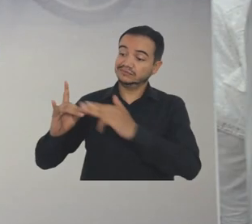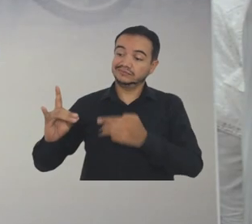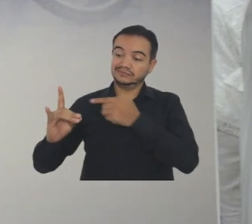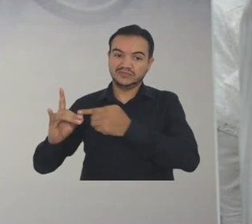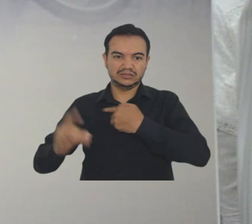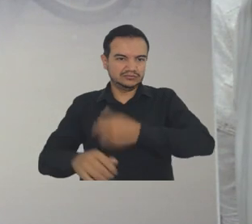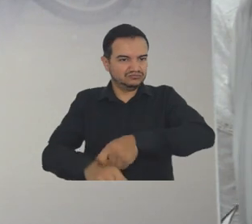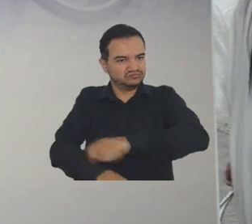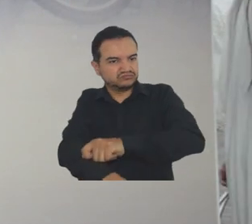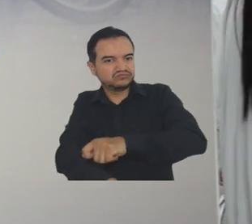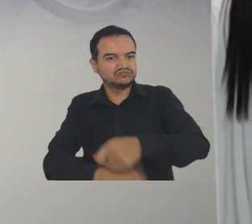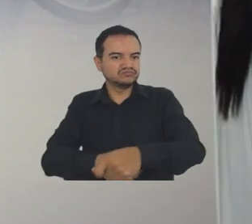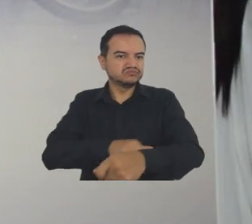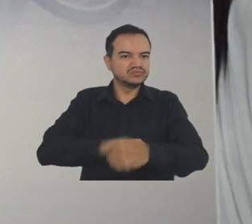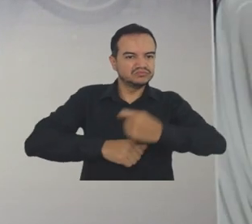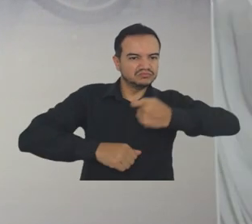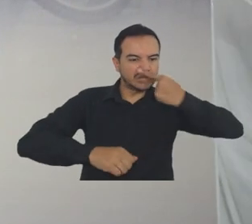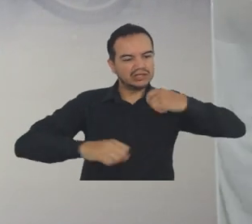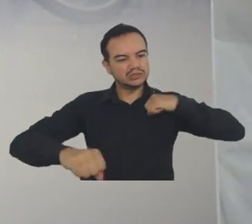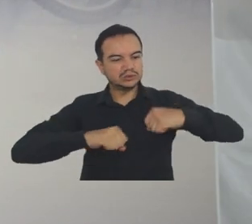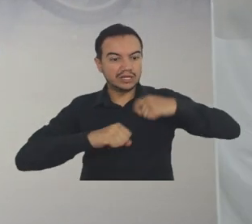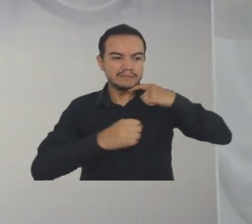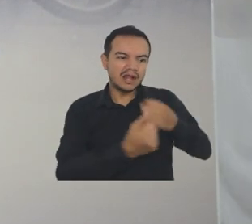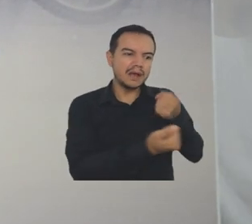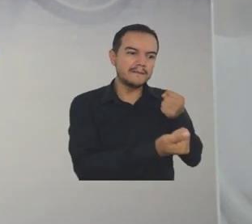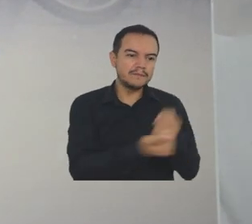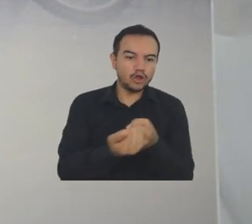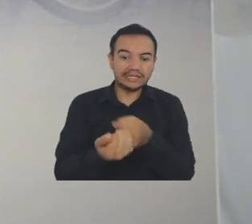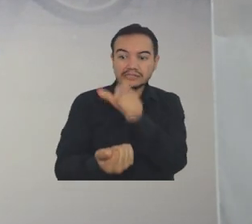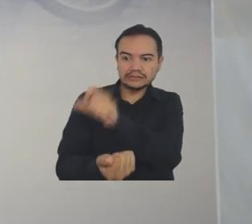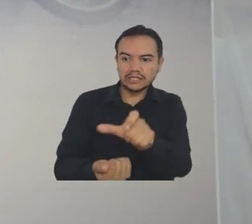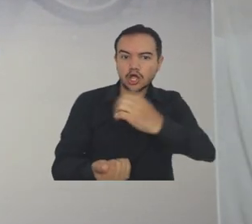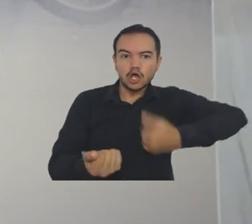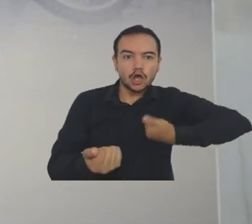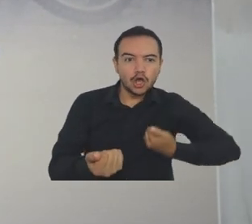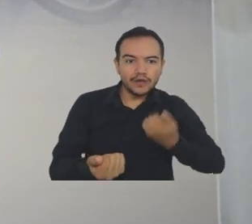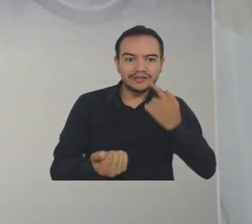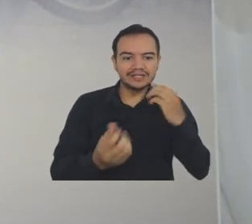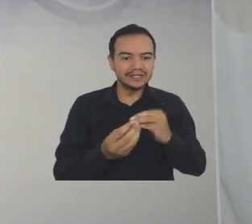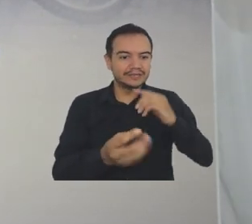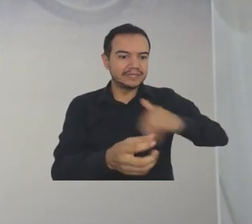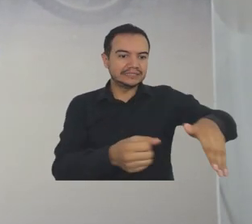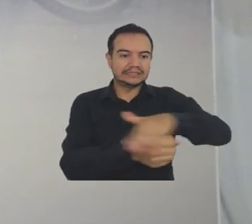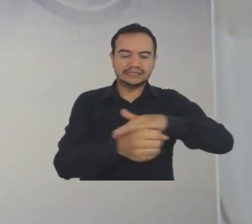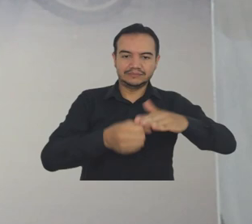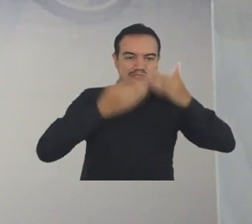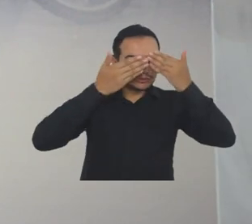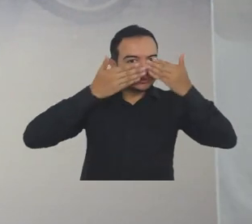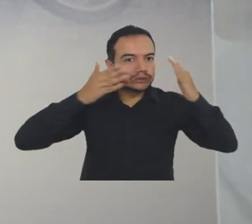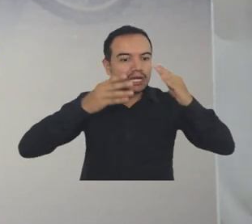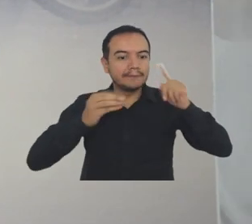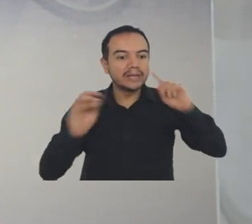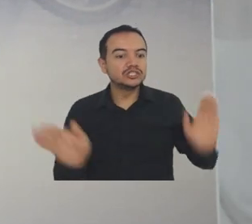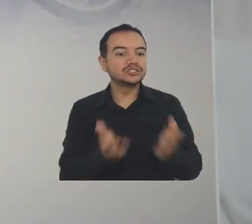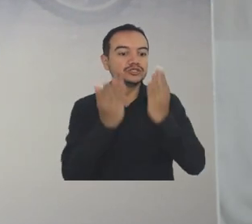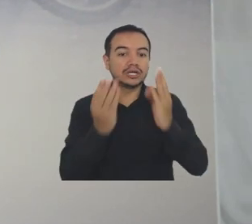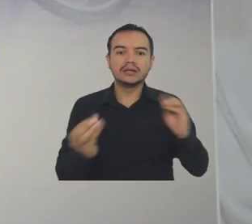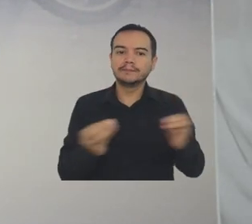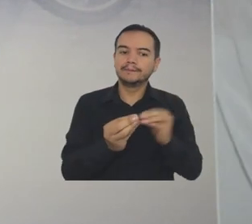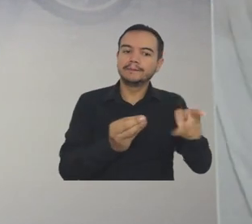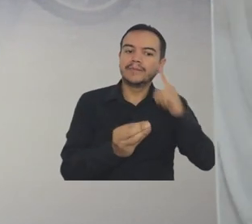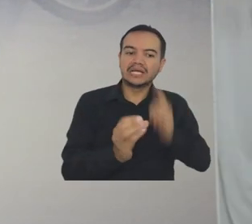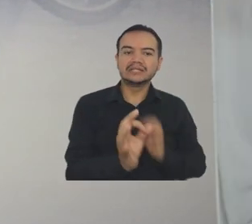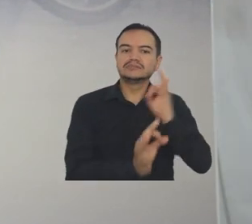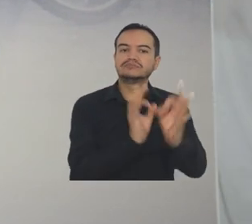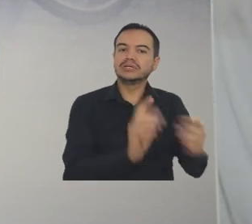Desde la Universidad del Magdalena seguiremos trabajando para transformar la vida de sus jóvenes, para construir nuevas realidades, para contribuir a su